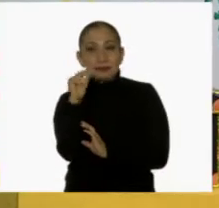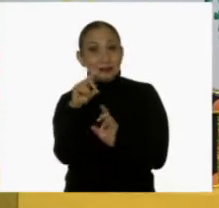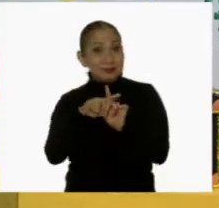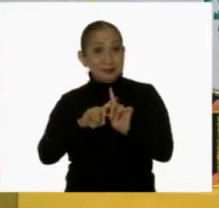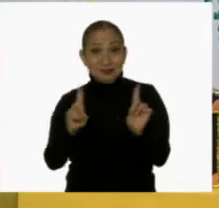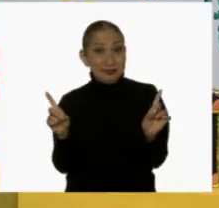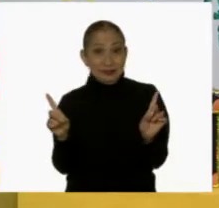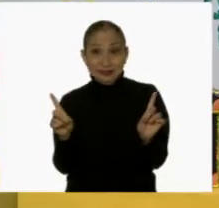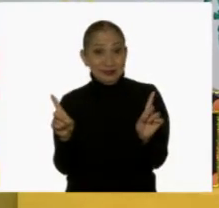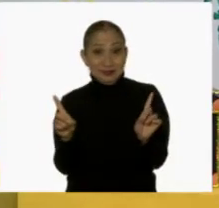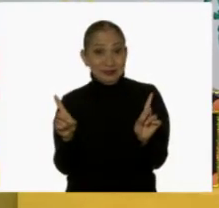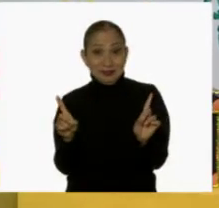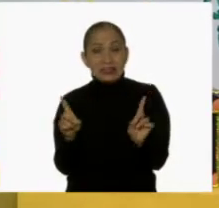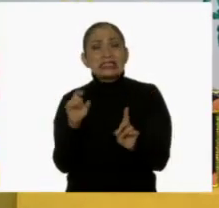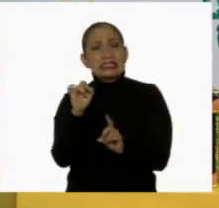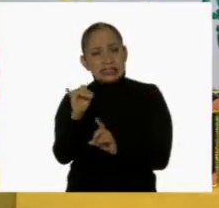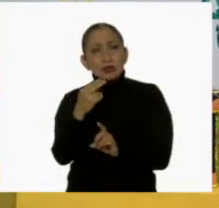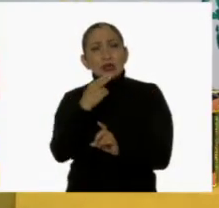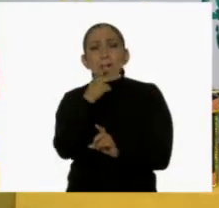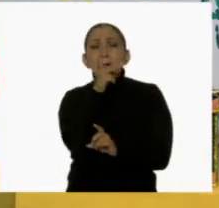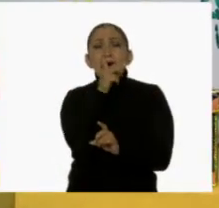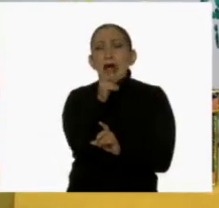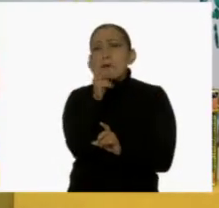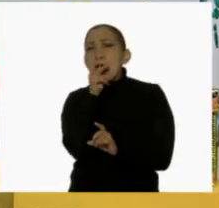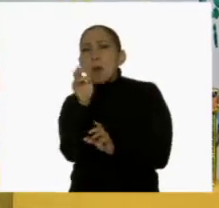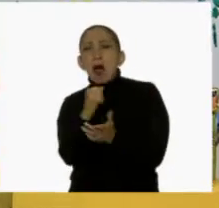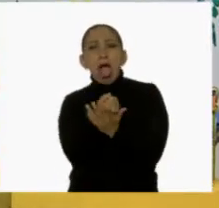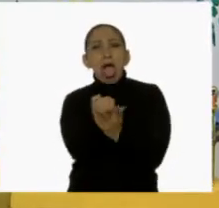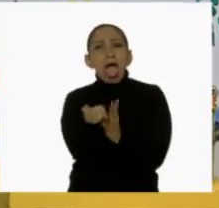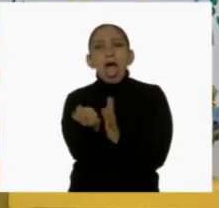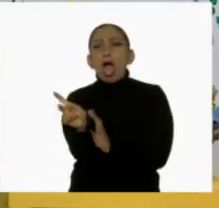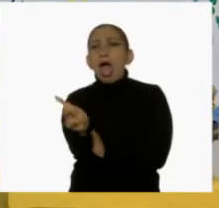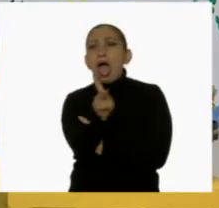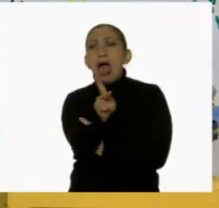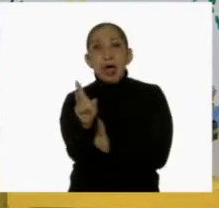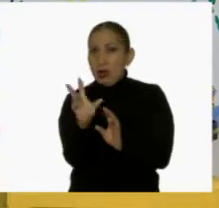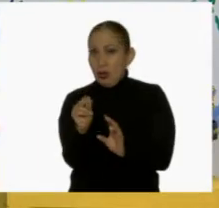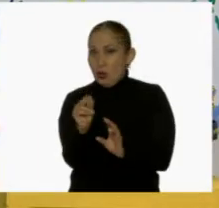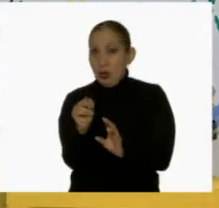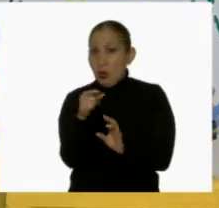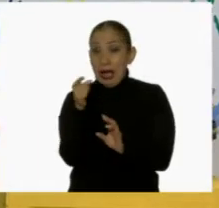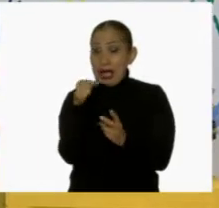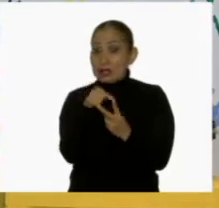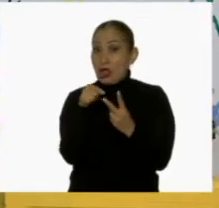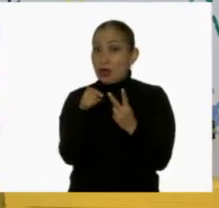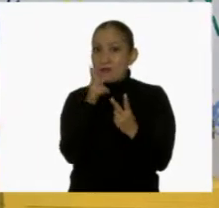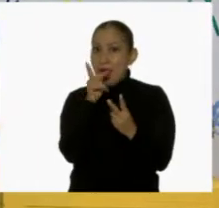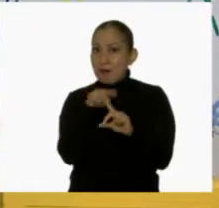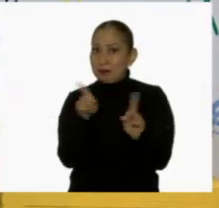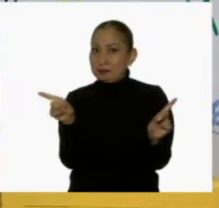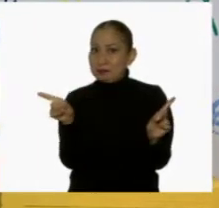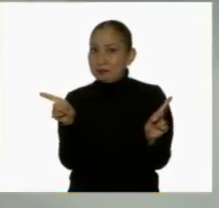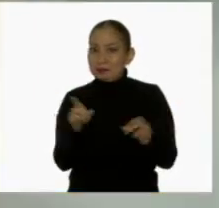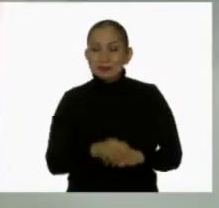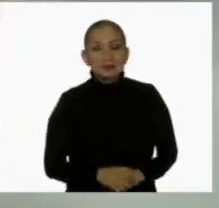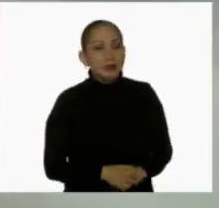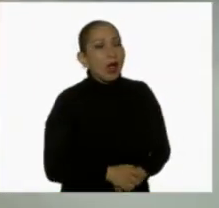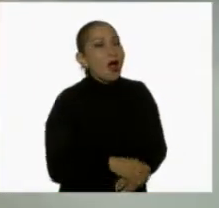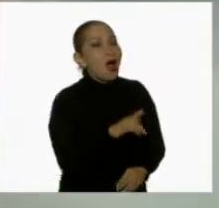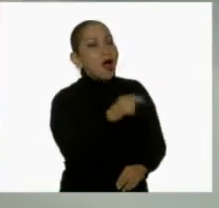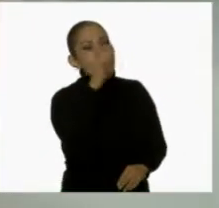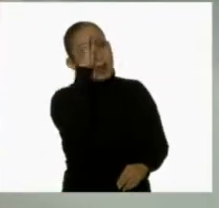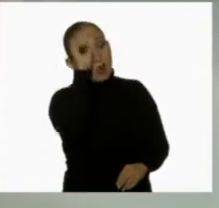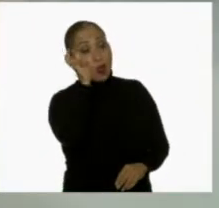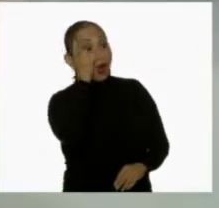no es lo mismo. Aunque a veces usamos palabras como si fueran sinónimos, definitivamente en este caso no es lo mismo. Yo pienso que cuando